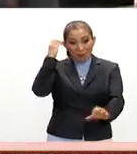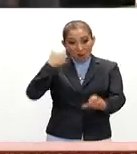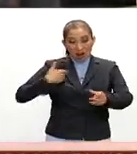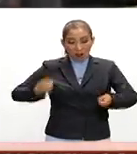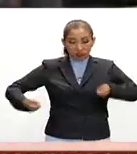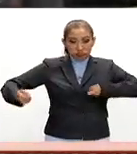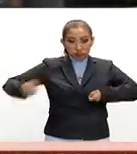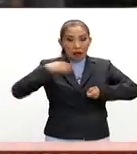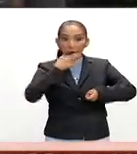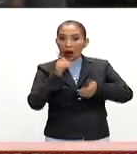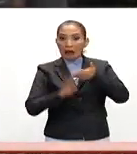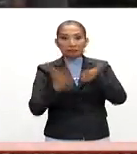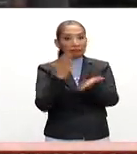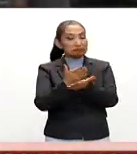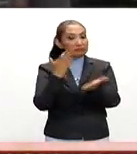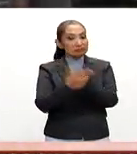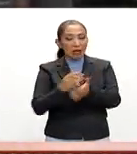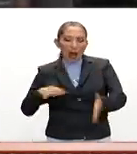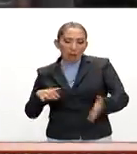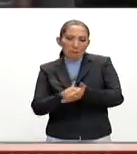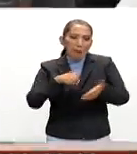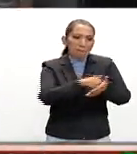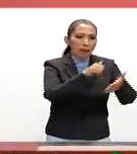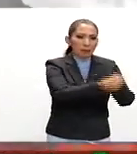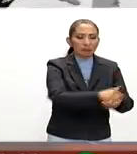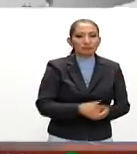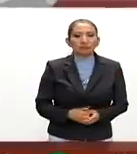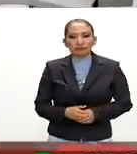sin frenos e impactó al camión y a los seis vehículos